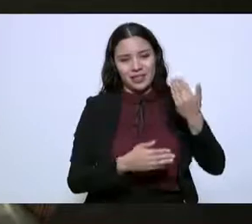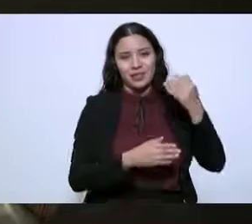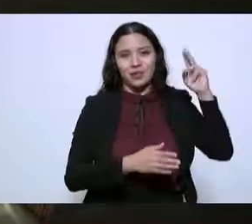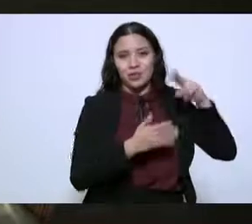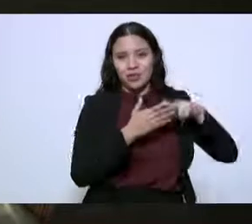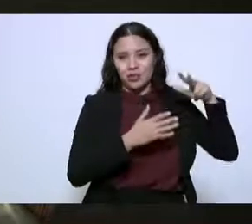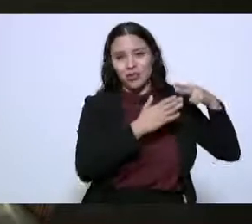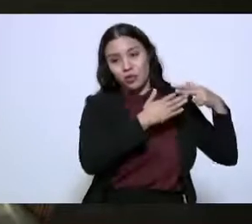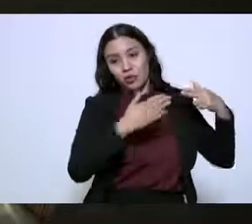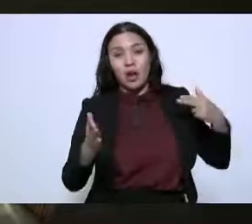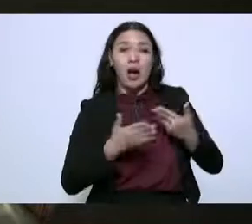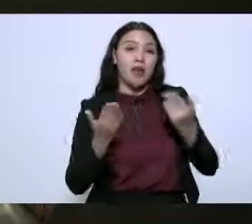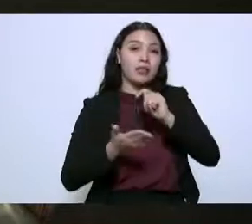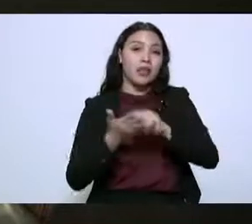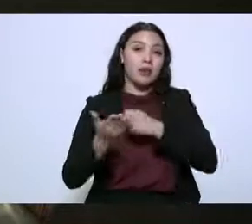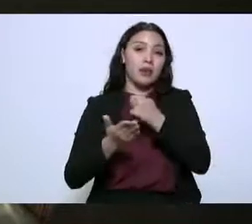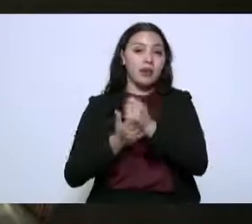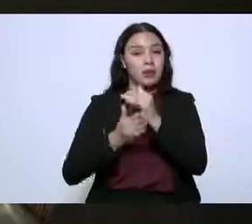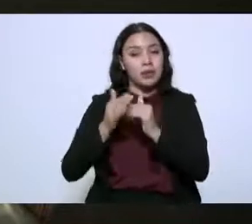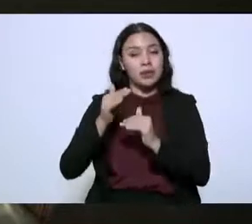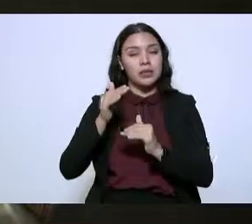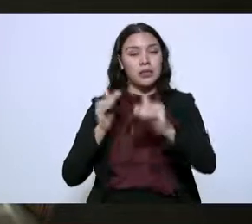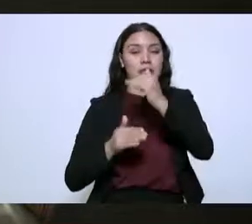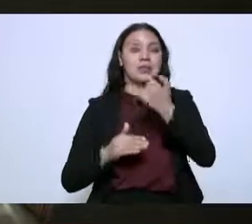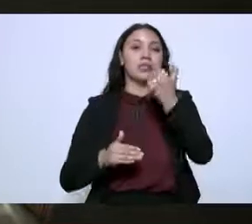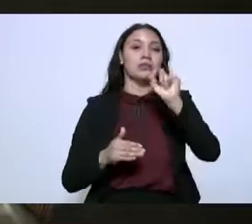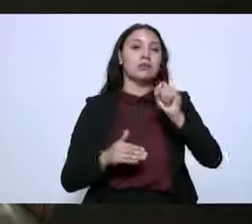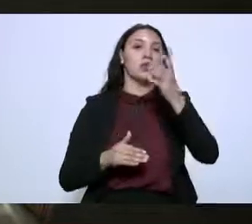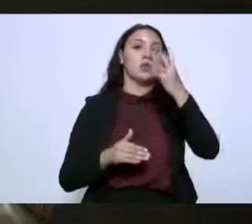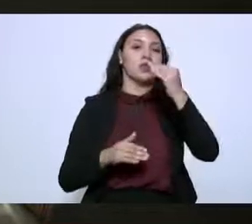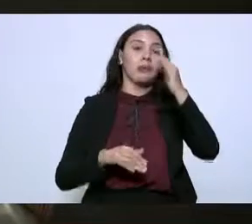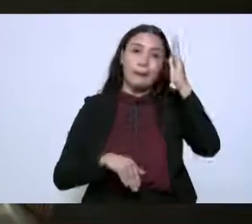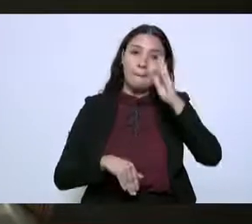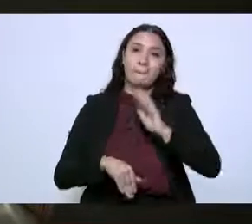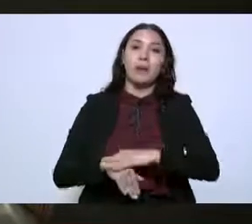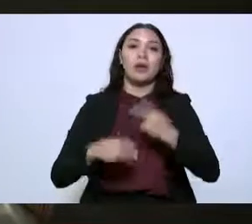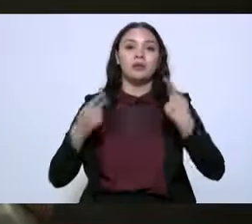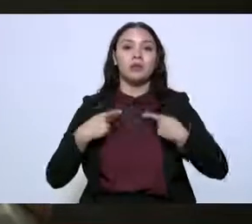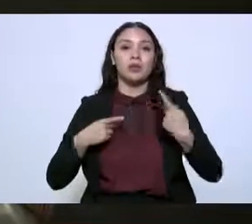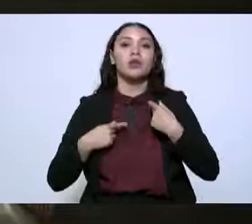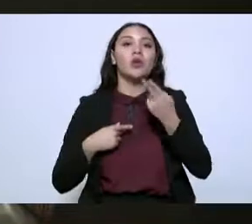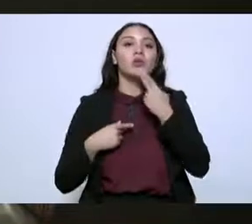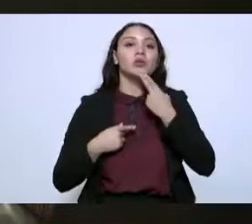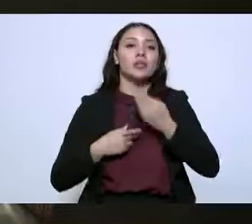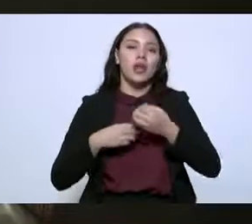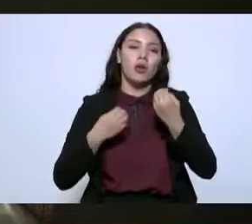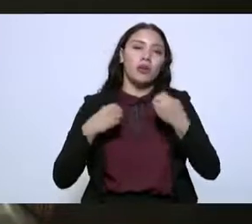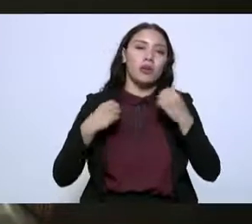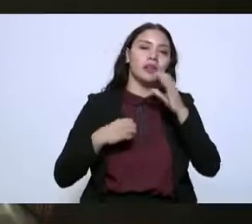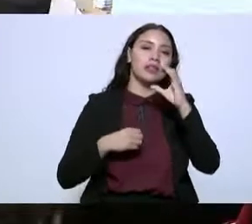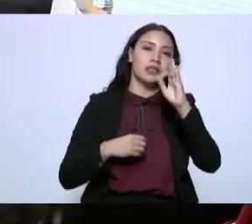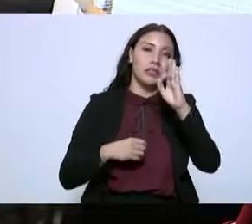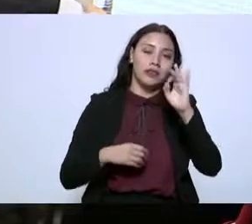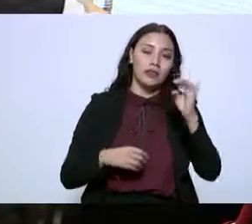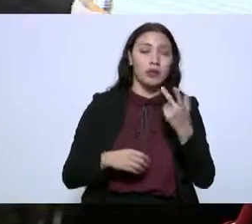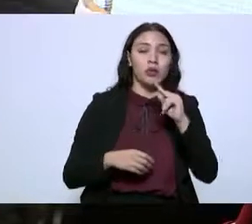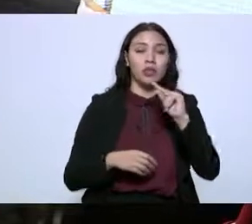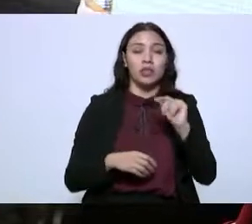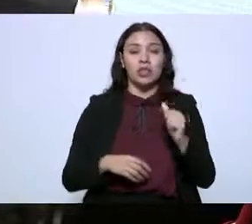aumentado en 6.9 por ciento el número de usuarios de la CFE, 88 mil